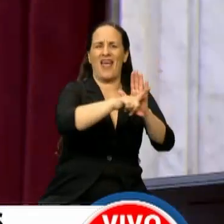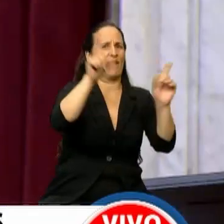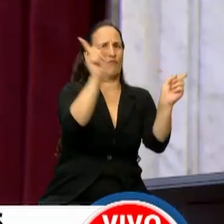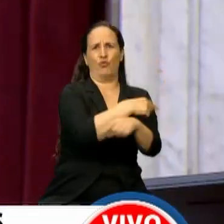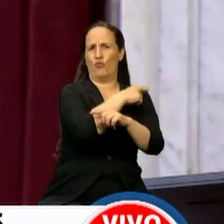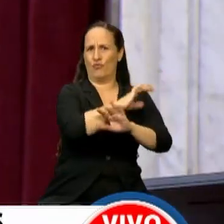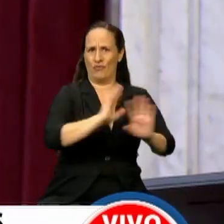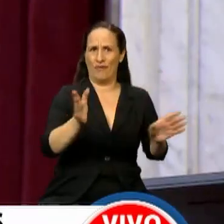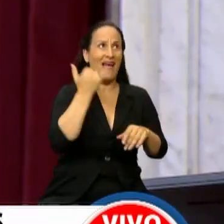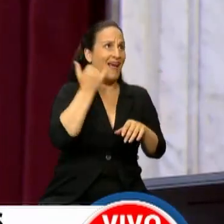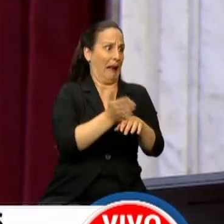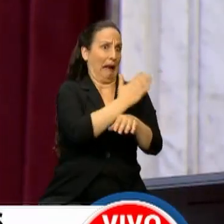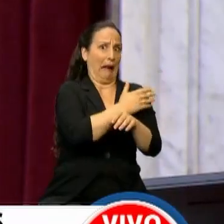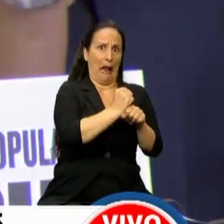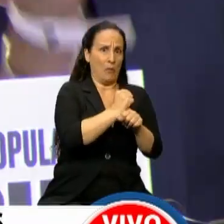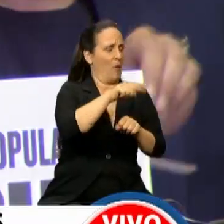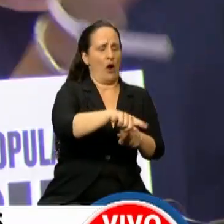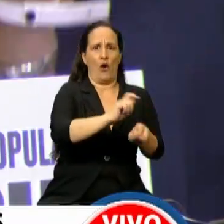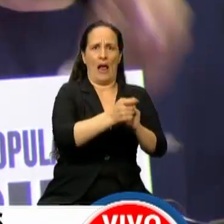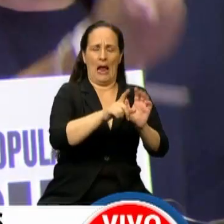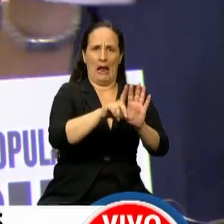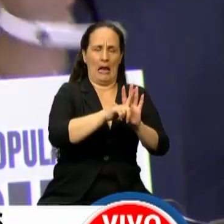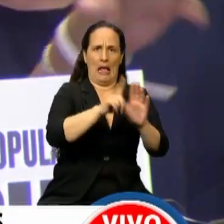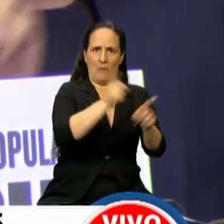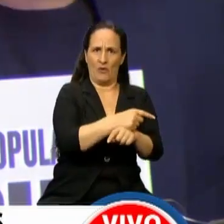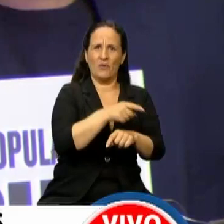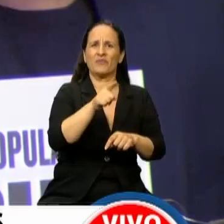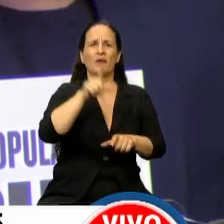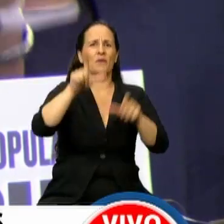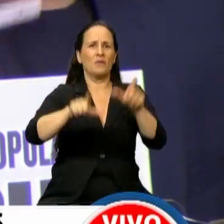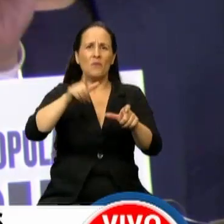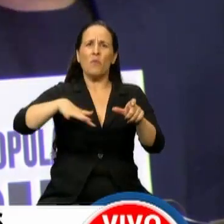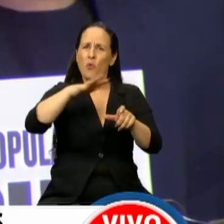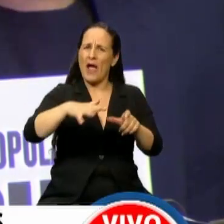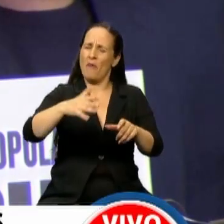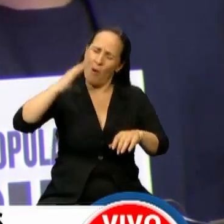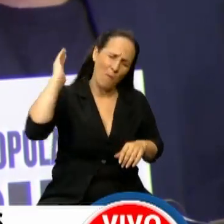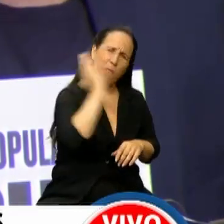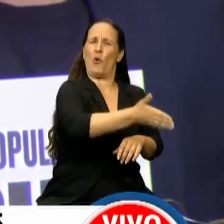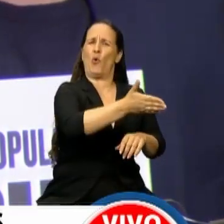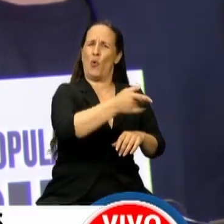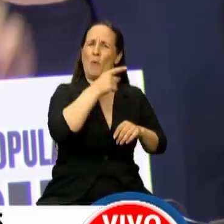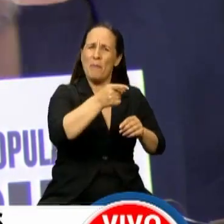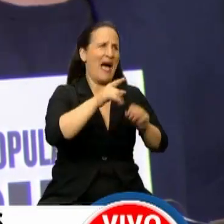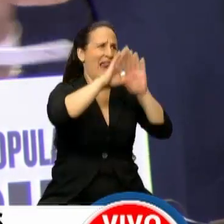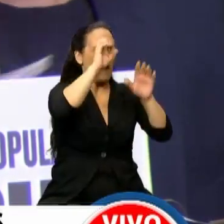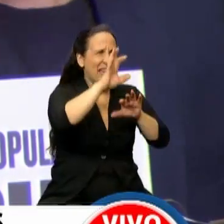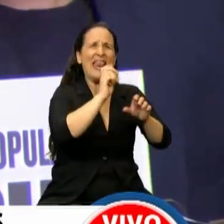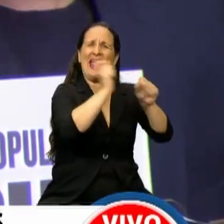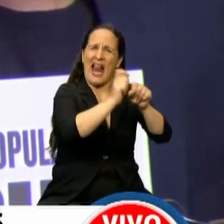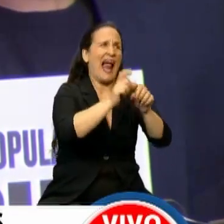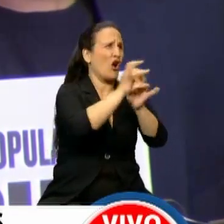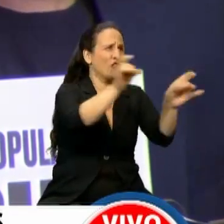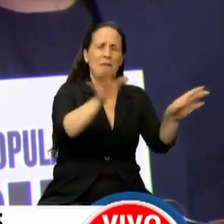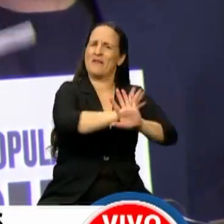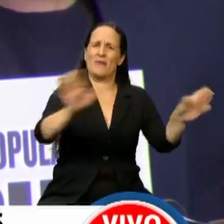que habían aprobado. Un triunfo enorme del pueblo de Chubut contra la megaminería contaminante y en